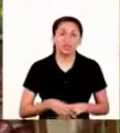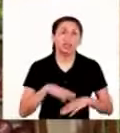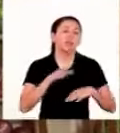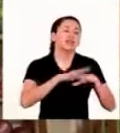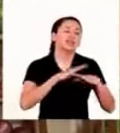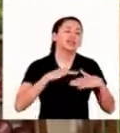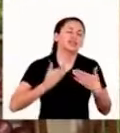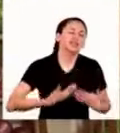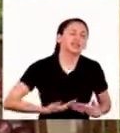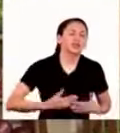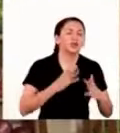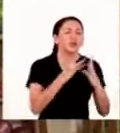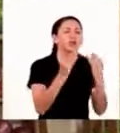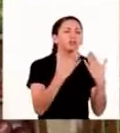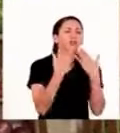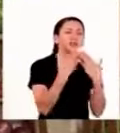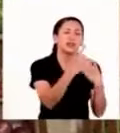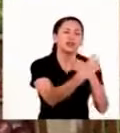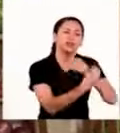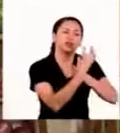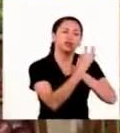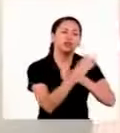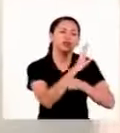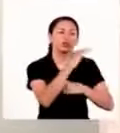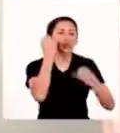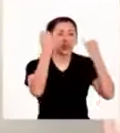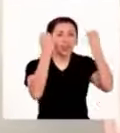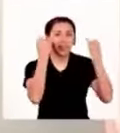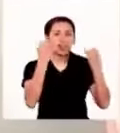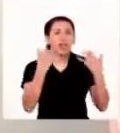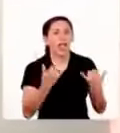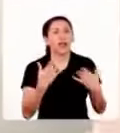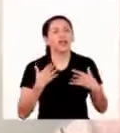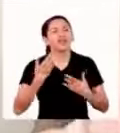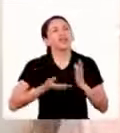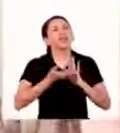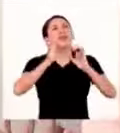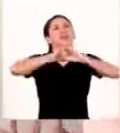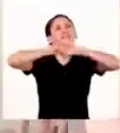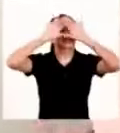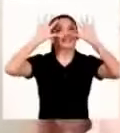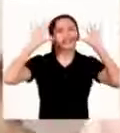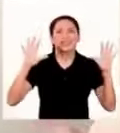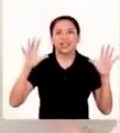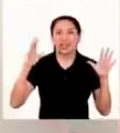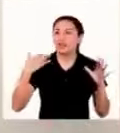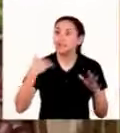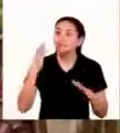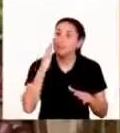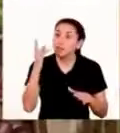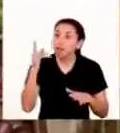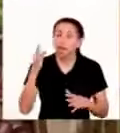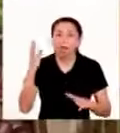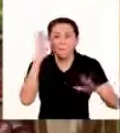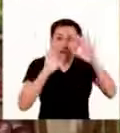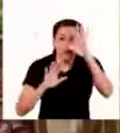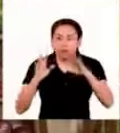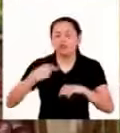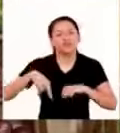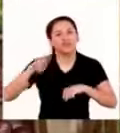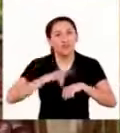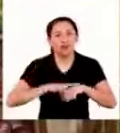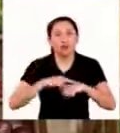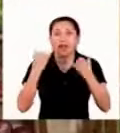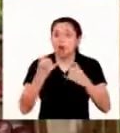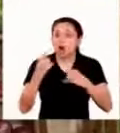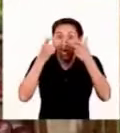señora Anita muchísimas gracias por todos estos consejos e ideas ahora tengo muchísimo más claro que preocuparme por mi mamá es natural y estar ahí con